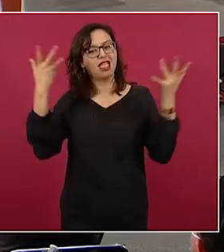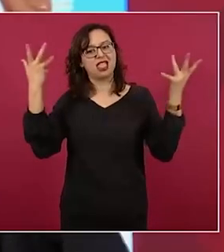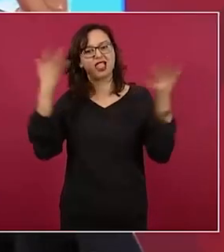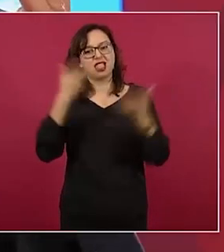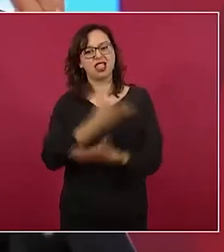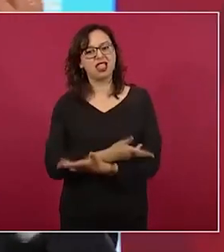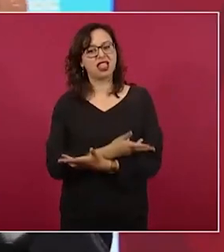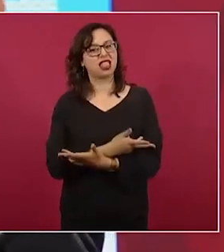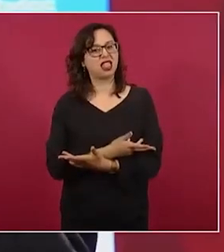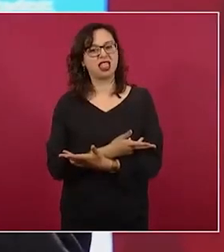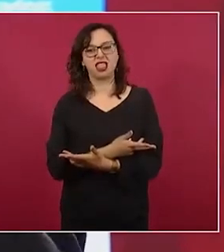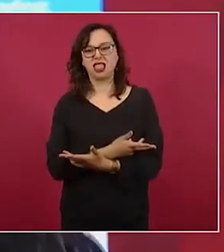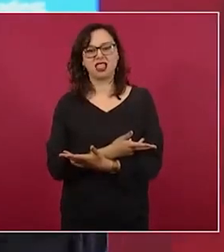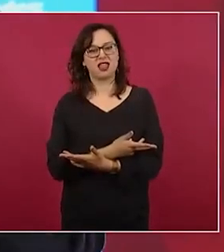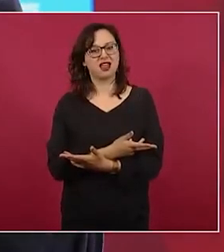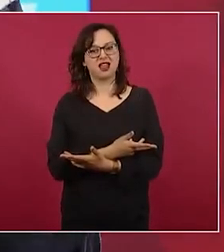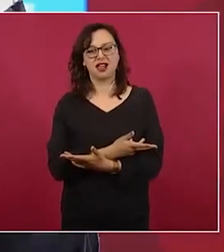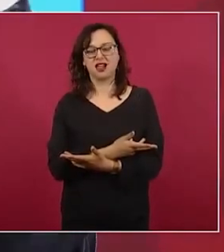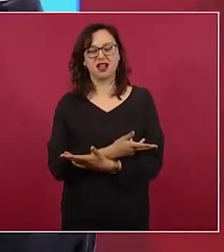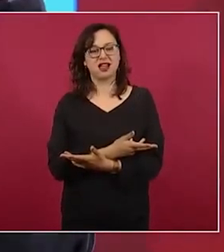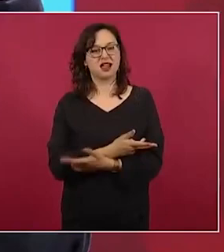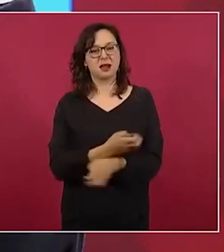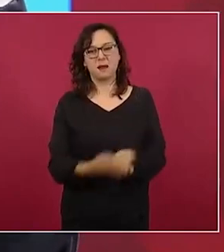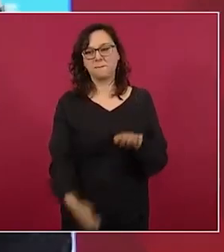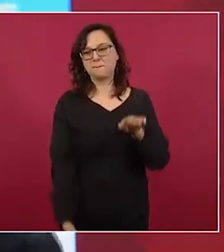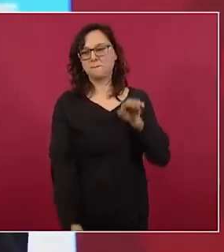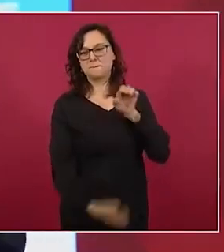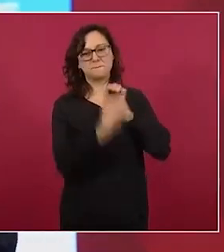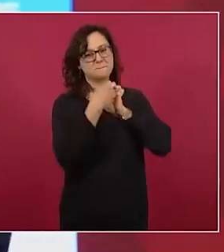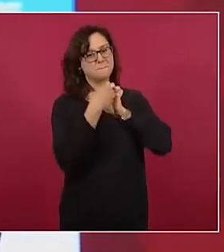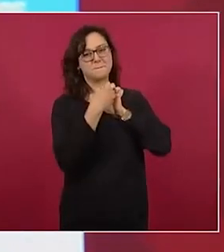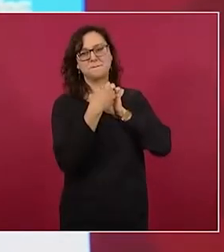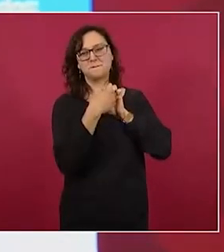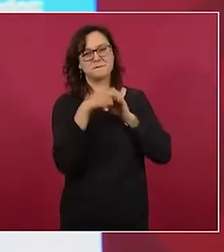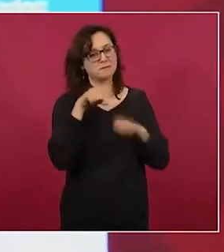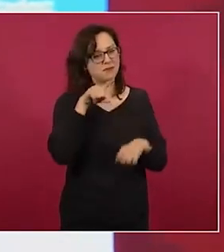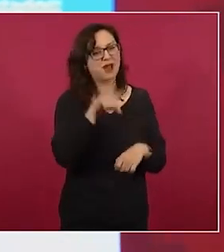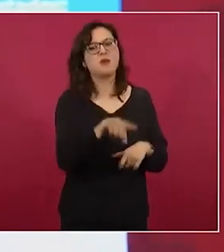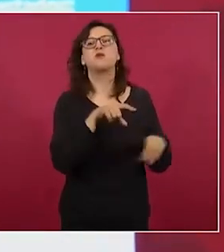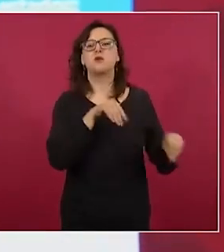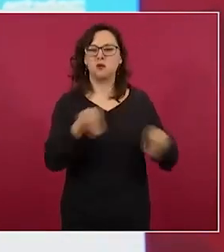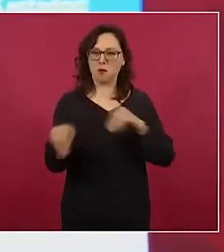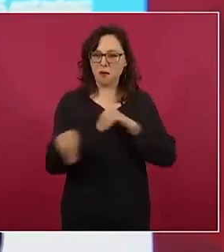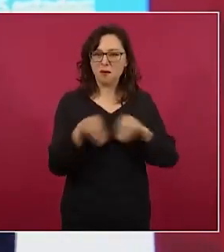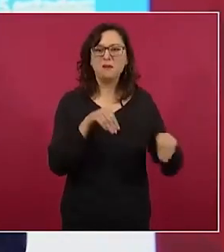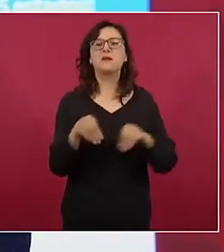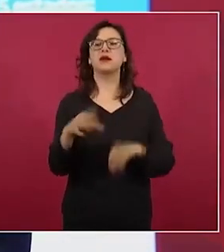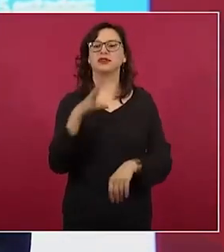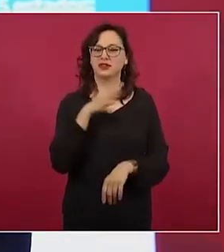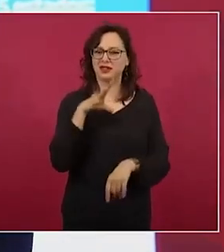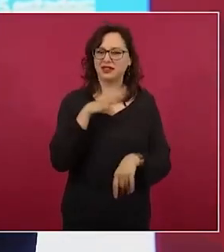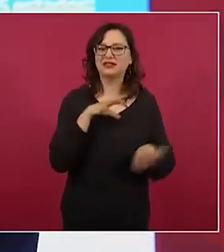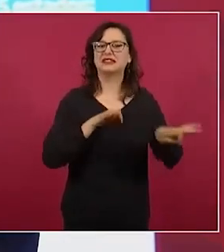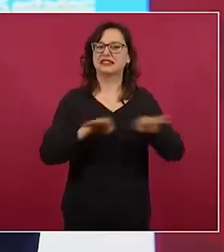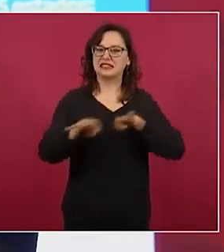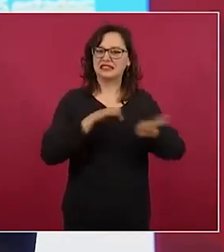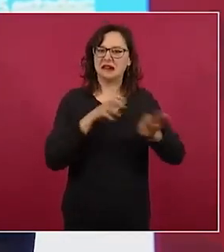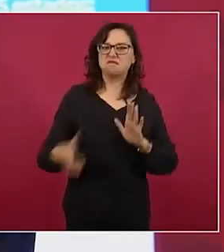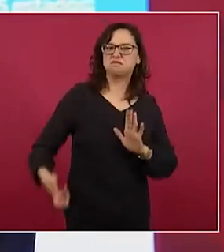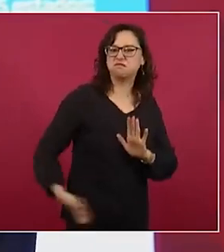de que están trabajando con todo,